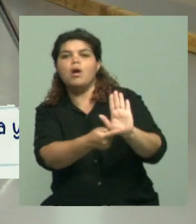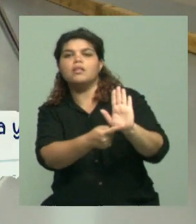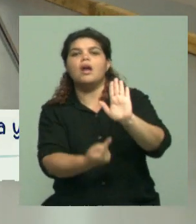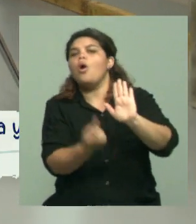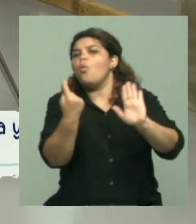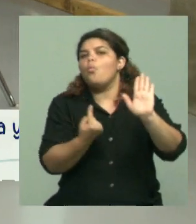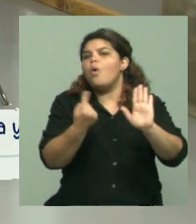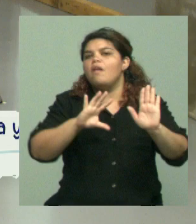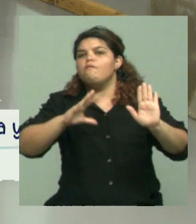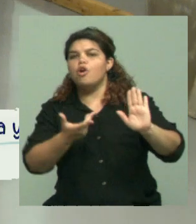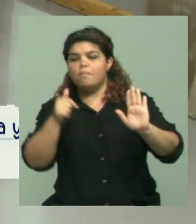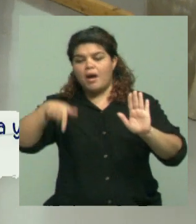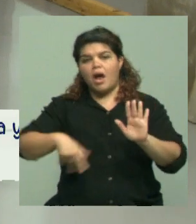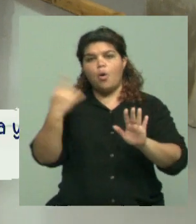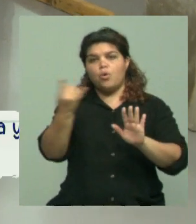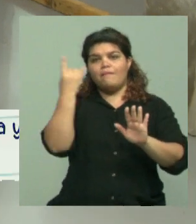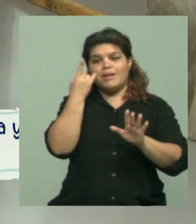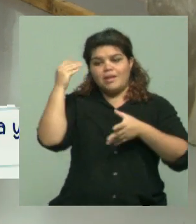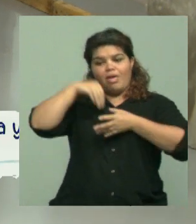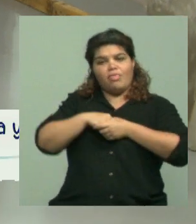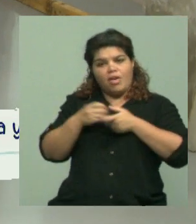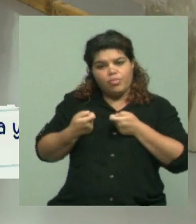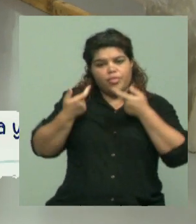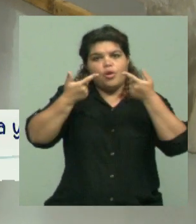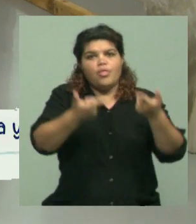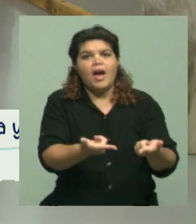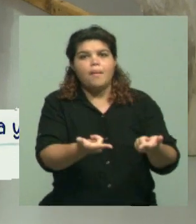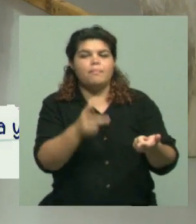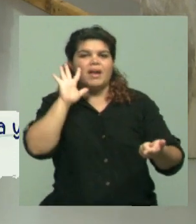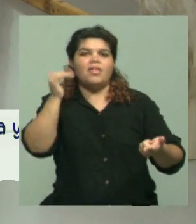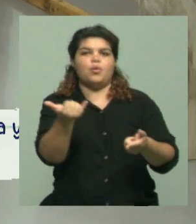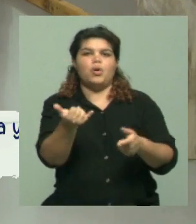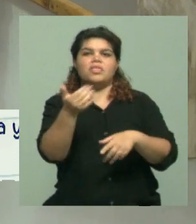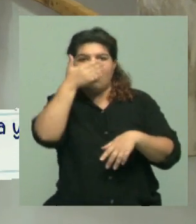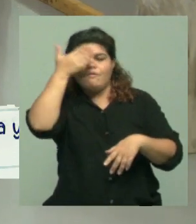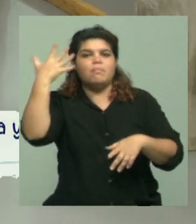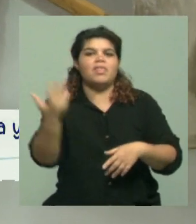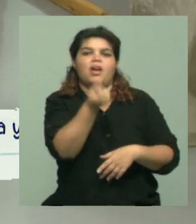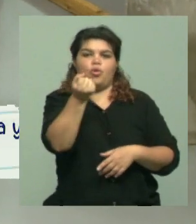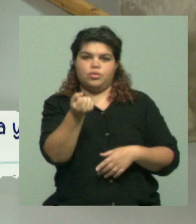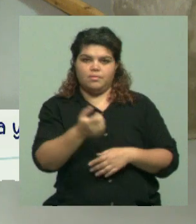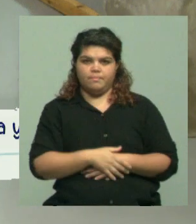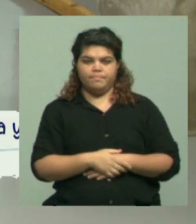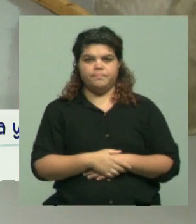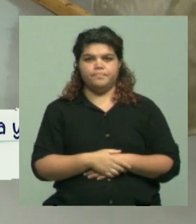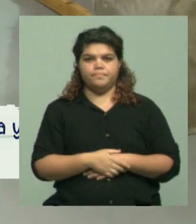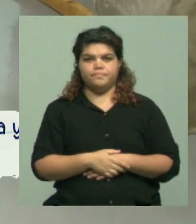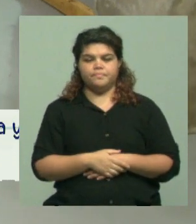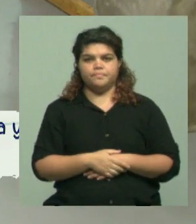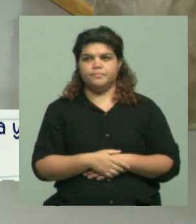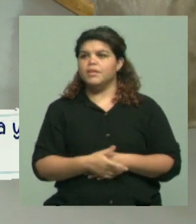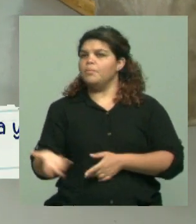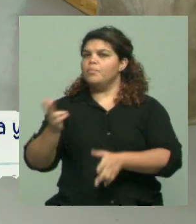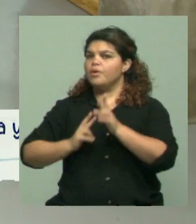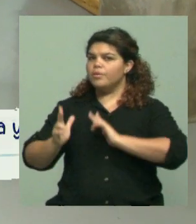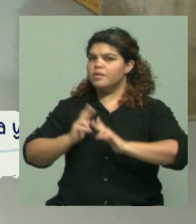tenemos en la Universidad Nacional de Cuyo para poder abordar un correcto diagnóstico de esta enfermedad. Bueno, vos hacías referencia, Diego, a que no hay vacuna,